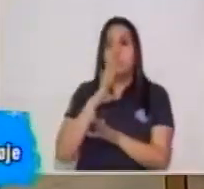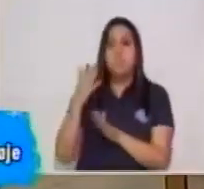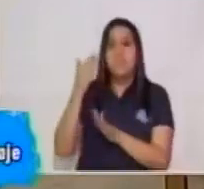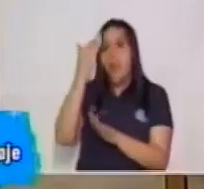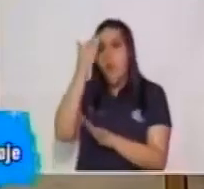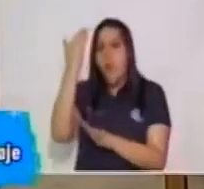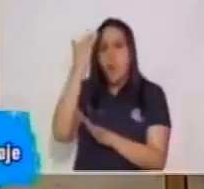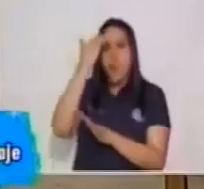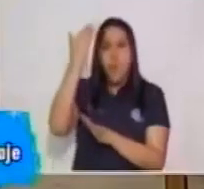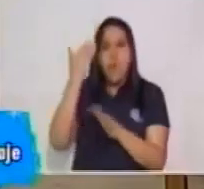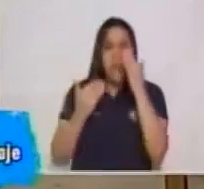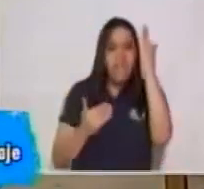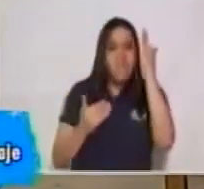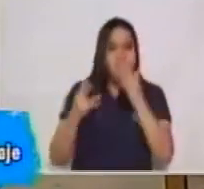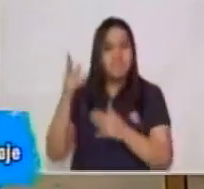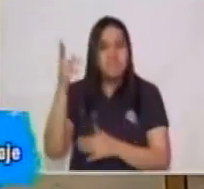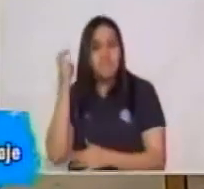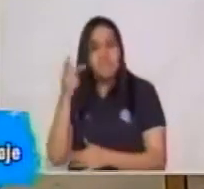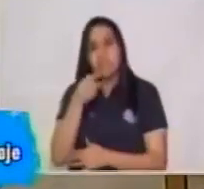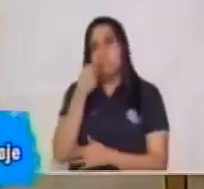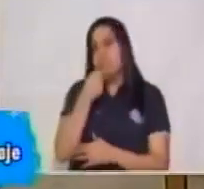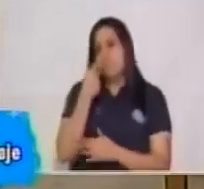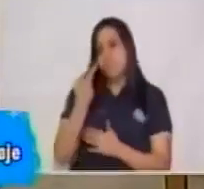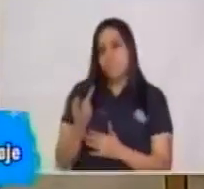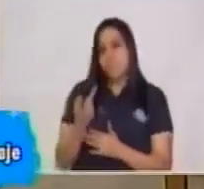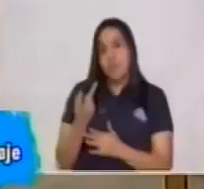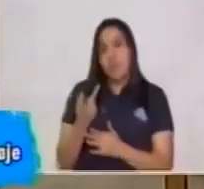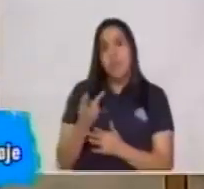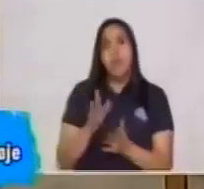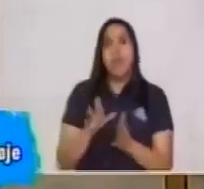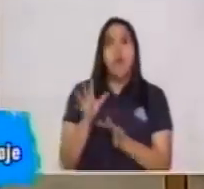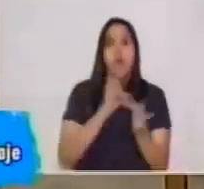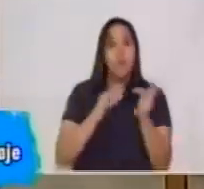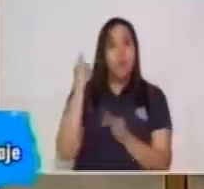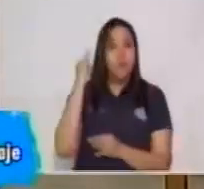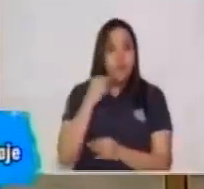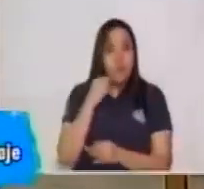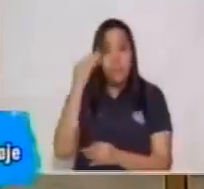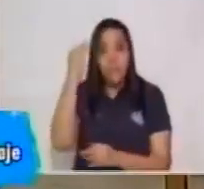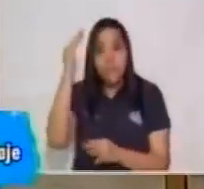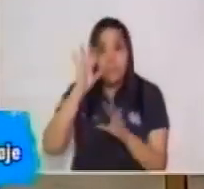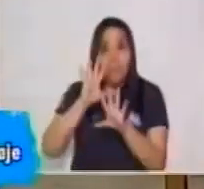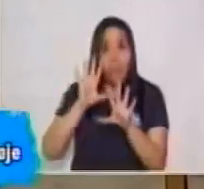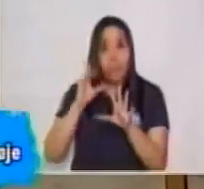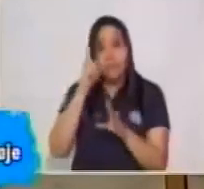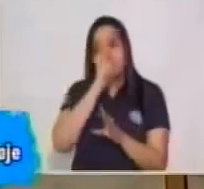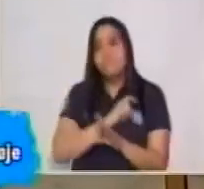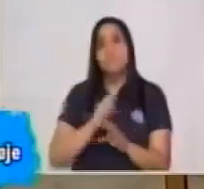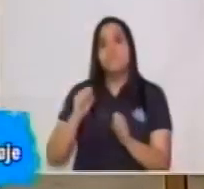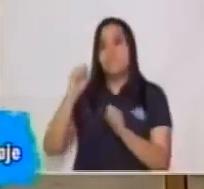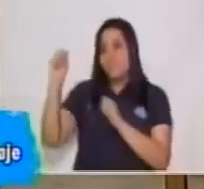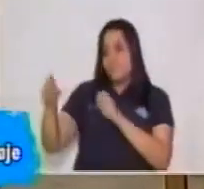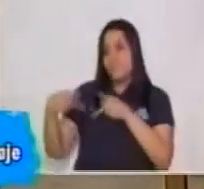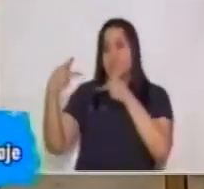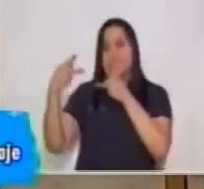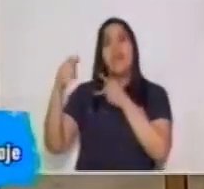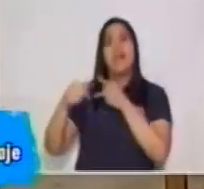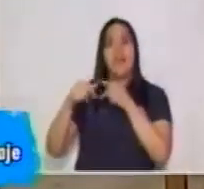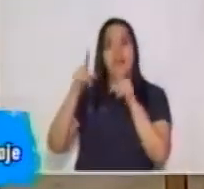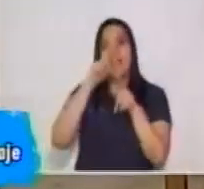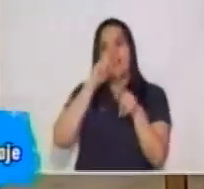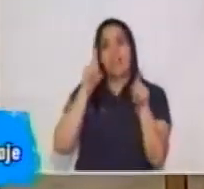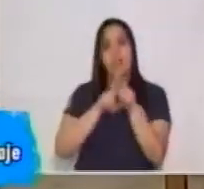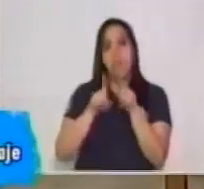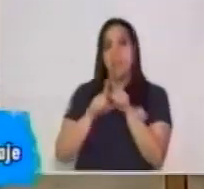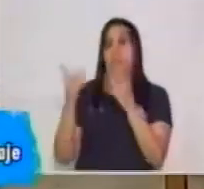Ahí estás aplicando la función fática. Te estás asegurando que el canal siga abierto, mantenga la comunicación o